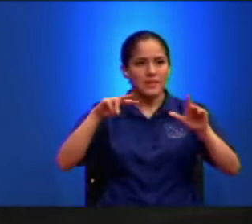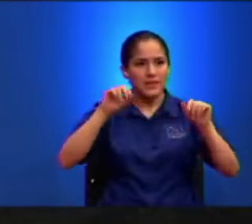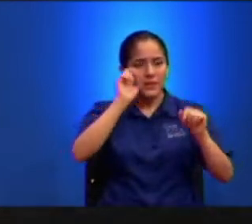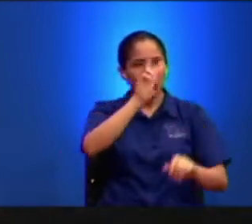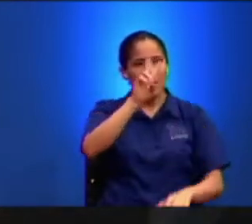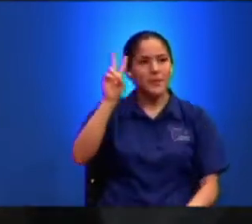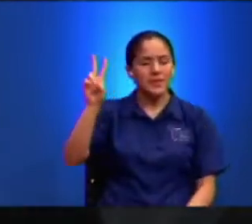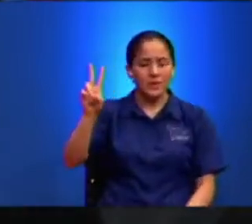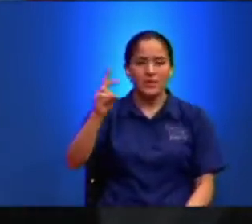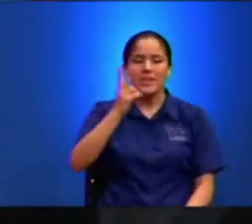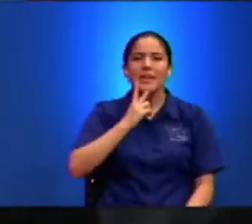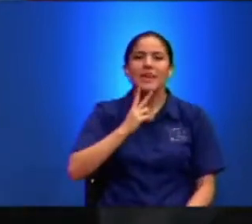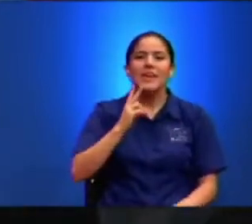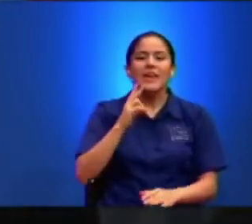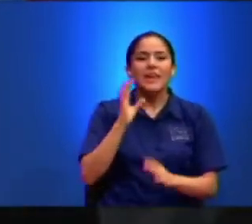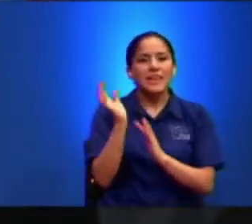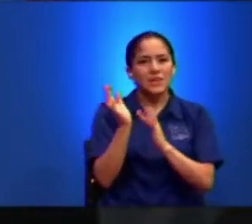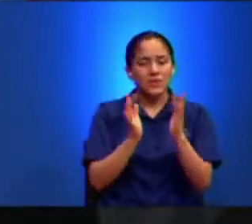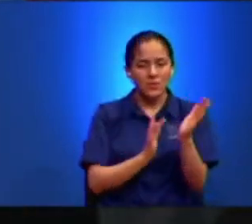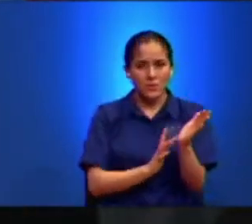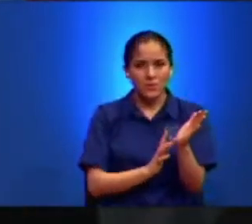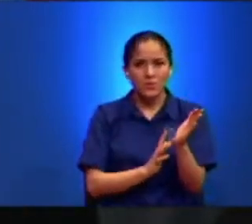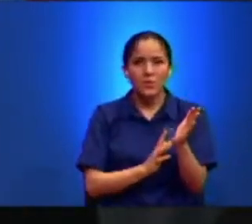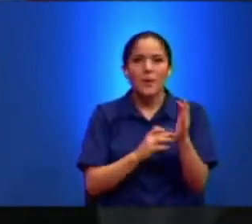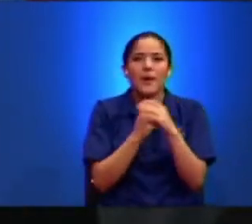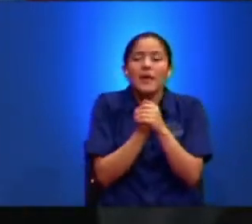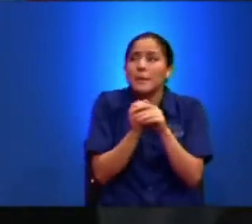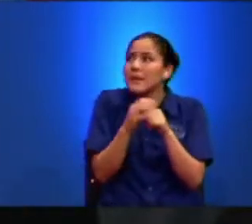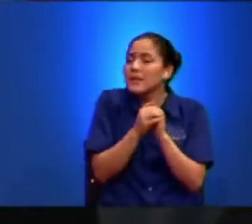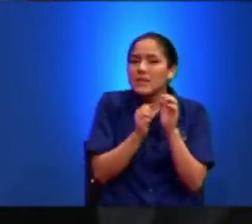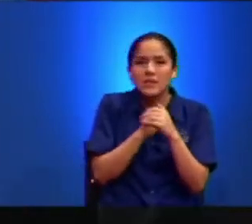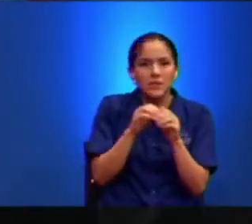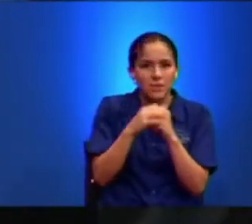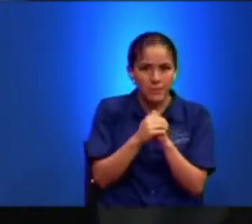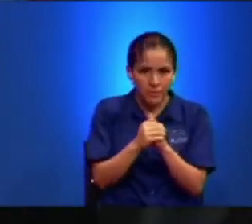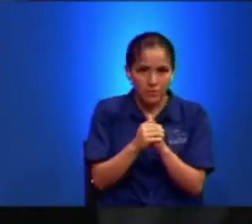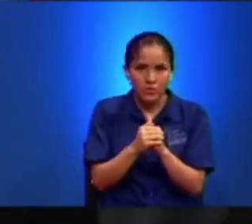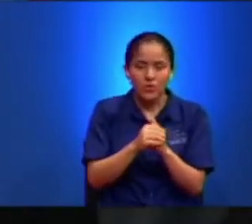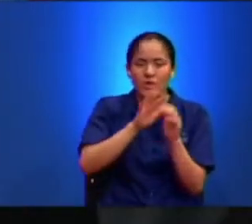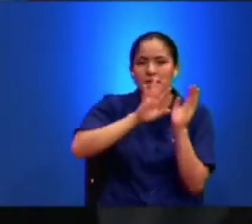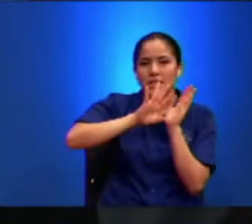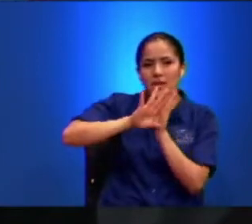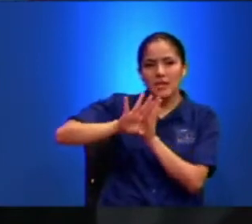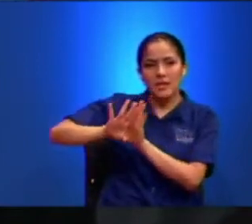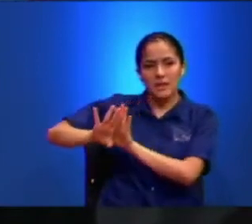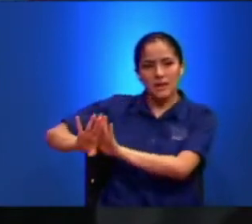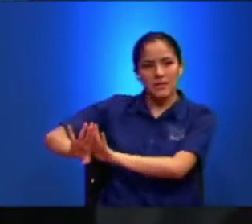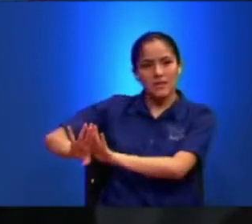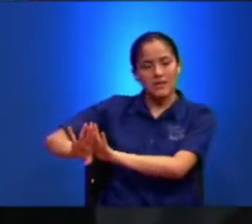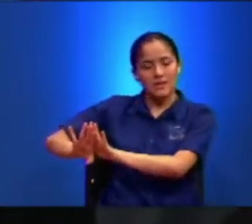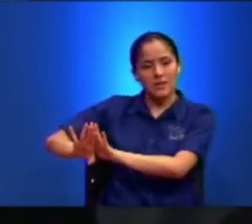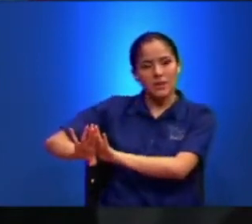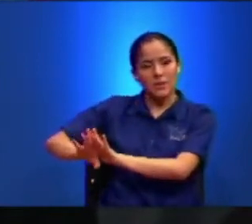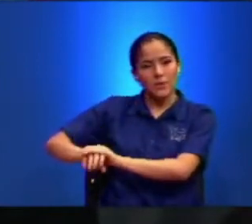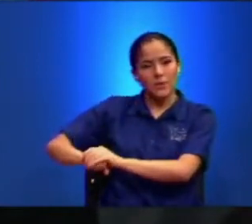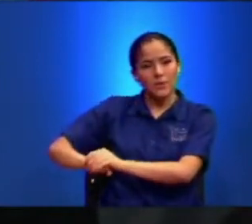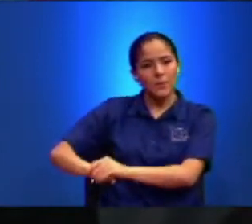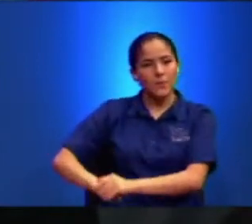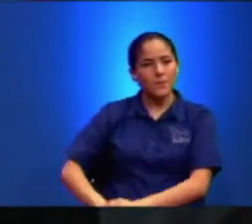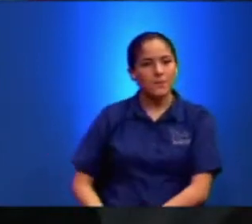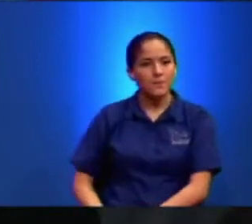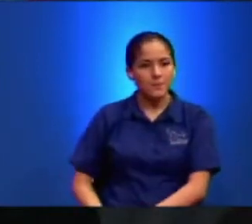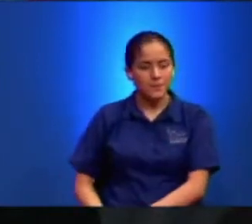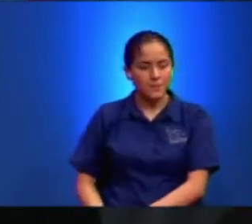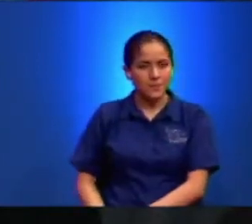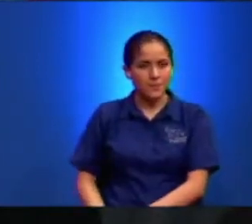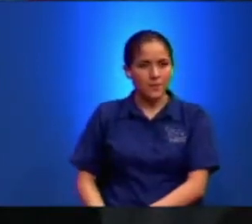El Hijo Del Hombre Debe Padecer Mucho Y Ser Rechazado Por Los Ancianos Permitime Richard La